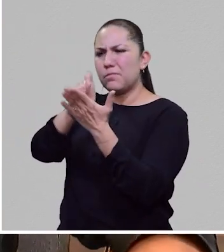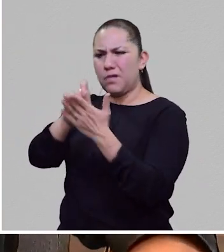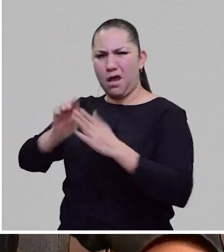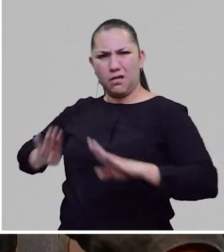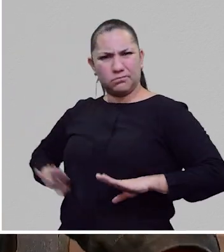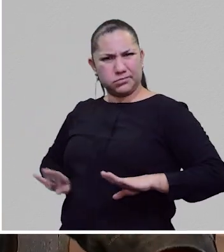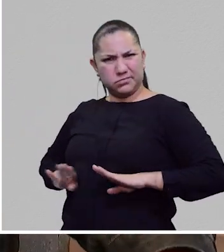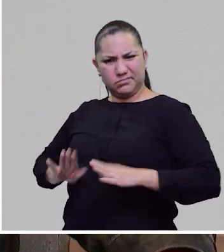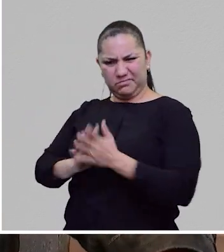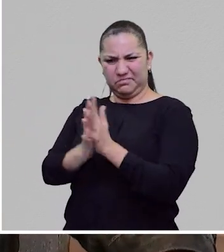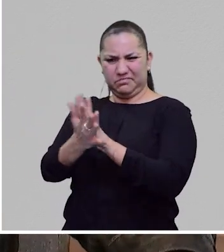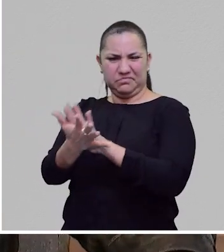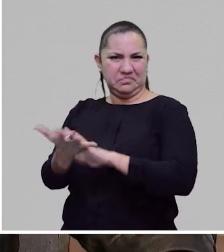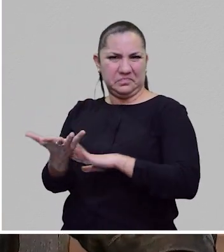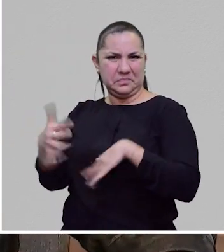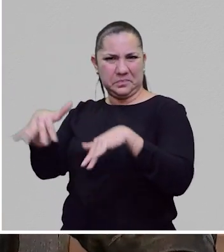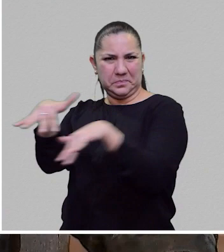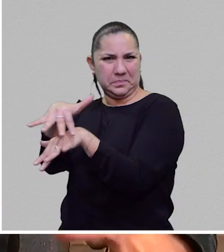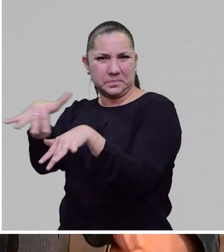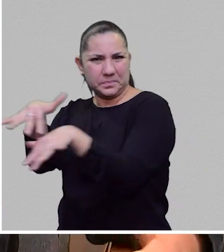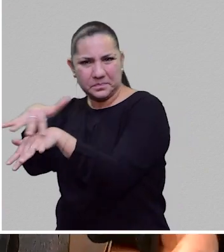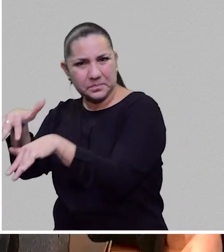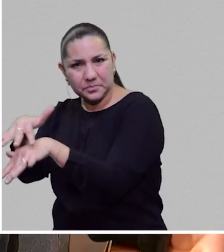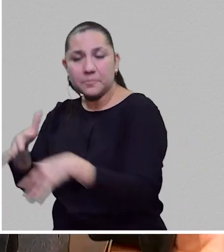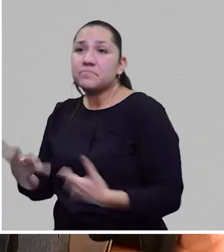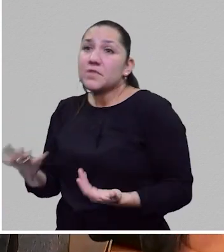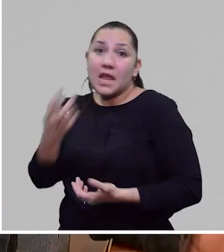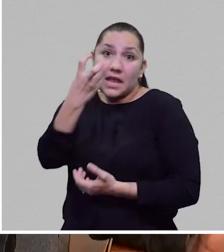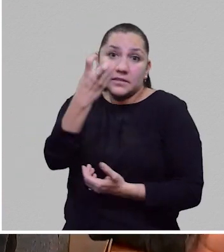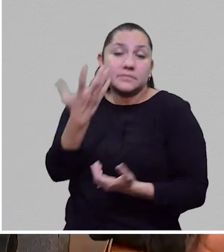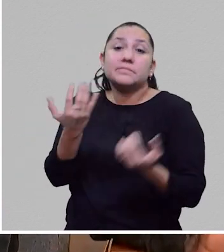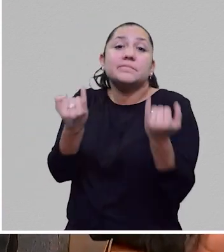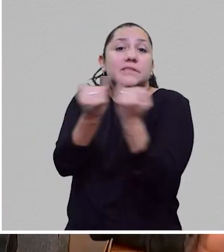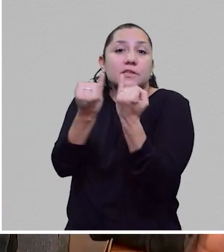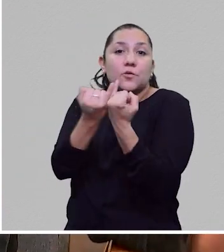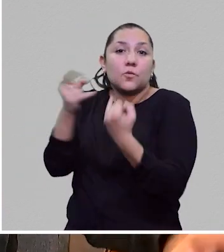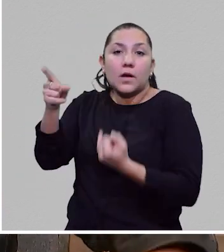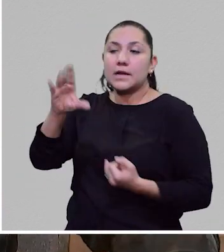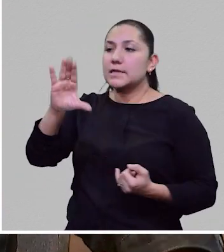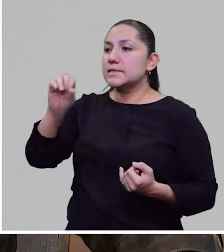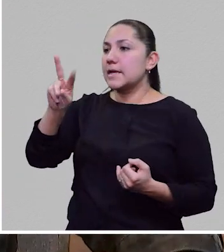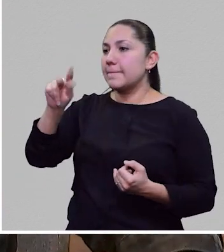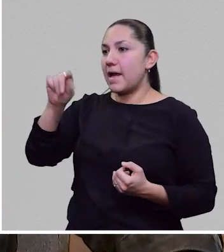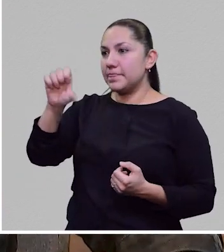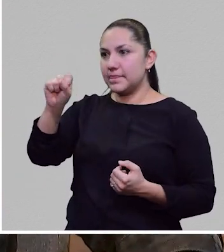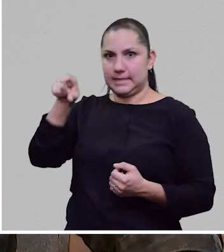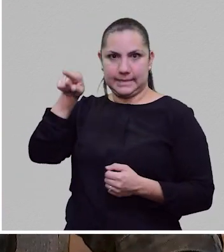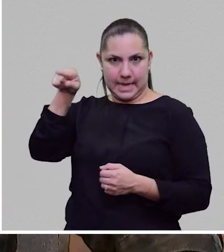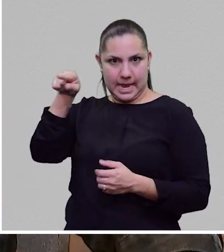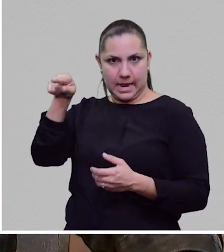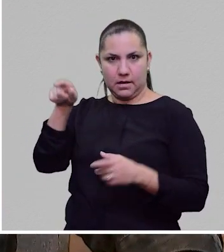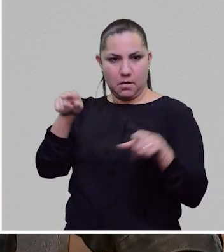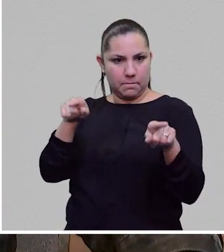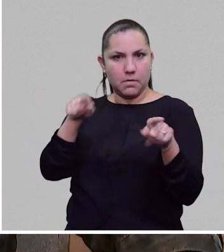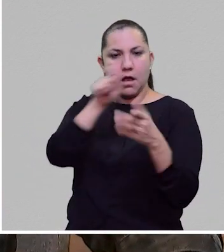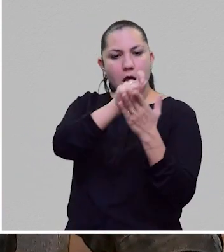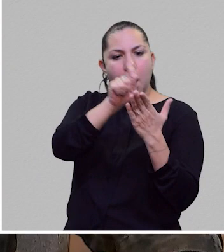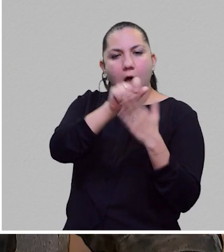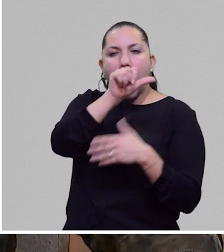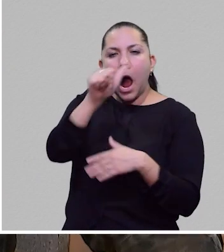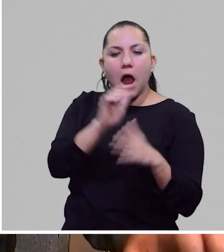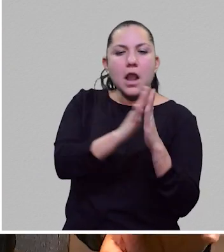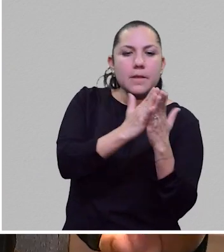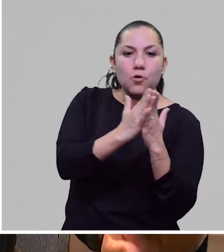sí, él... Ahora, le pasa lo que a Cervantes es reconocido por lo que él considera sus obras menores.